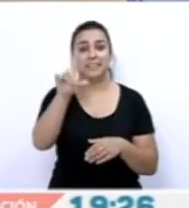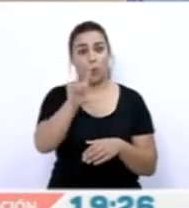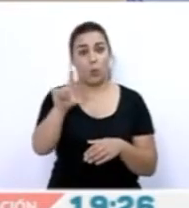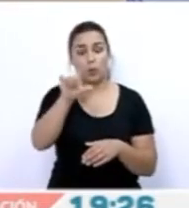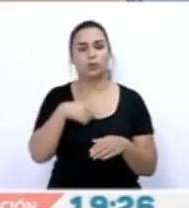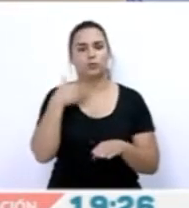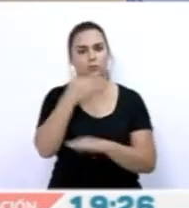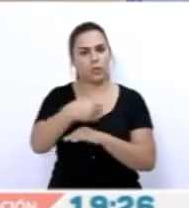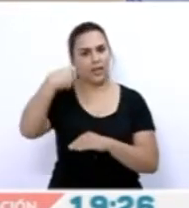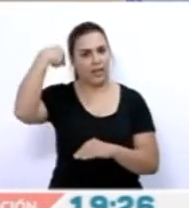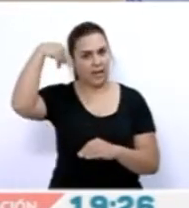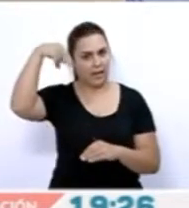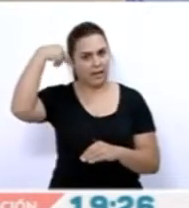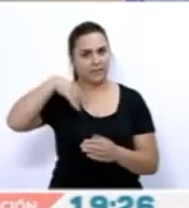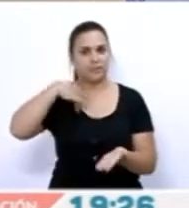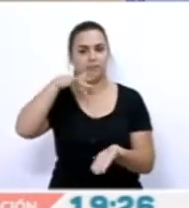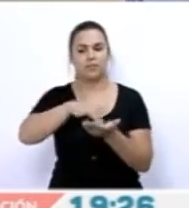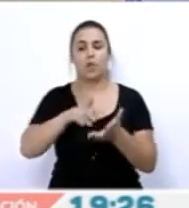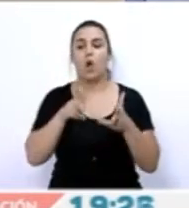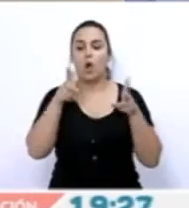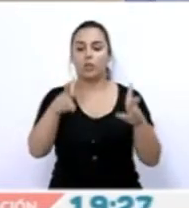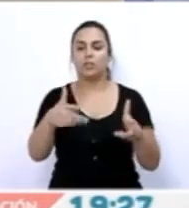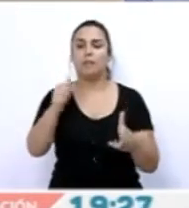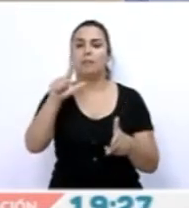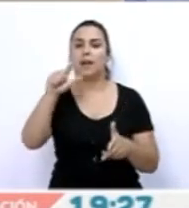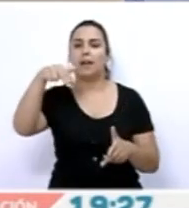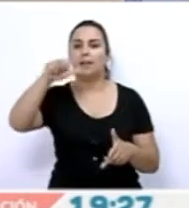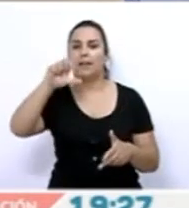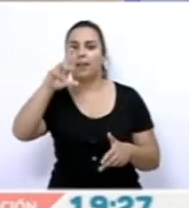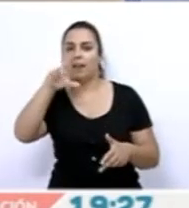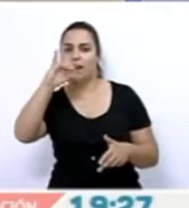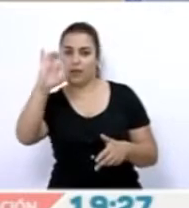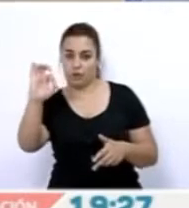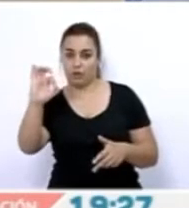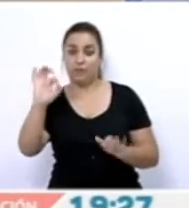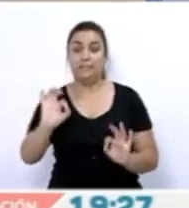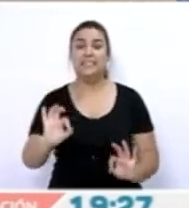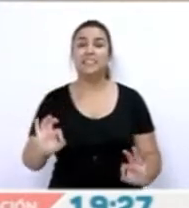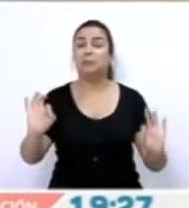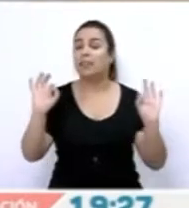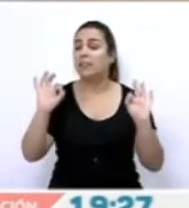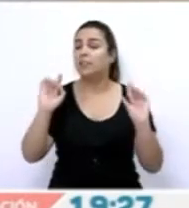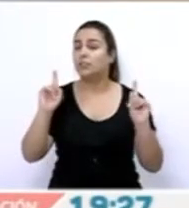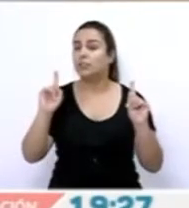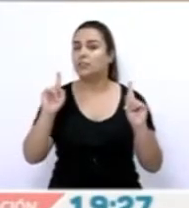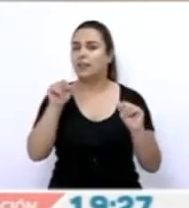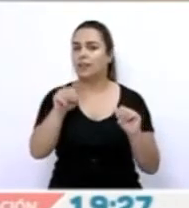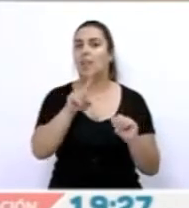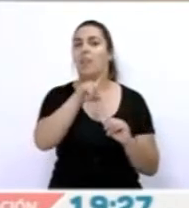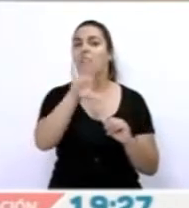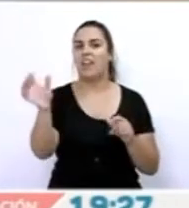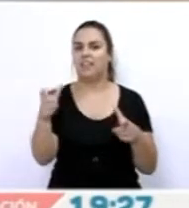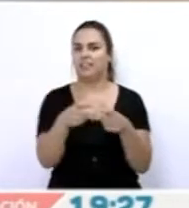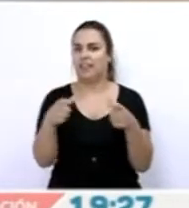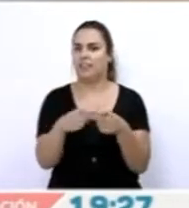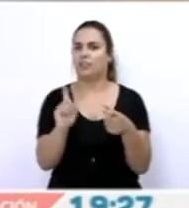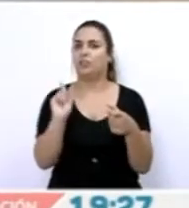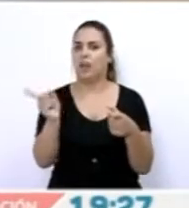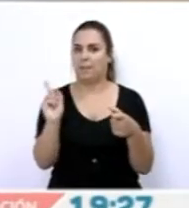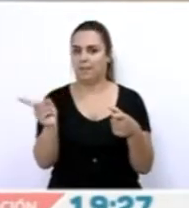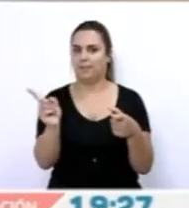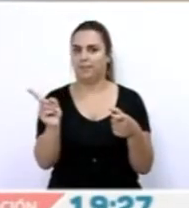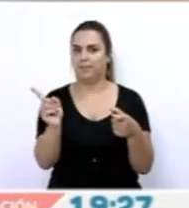estar en el Valle del Jerte, en el Hotel Balneario del Valle del Jerte. Eso es. Exclusivamente hay 100 entradas solamente,